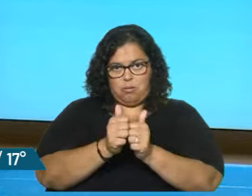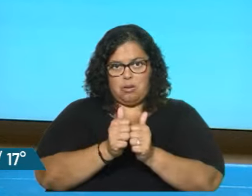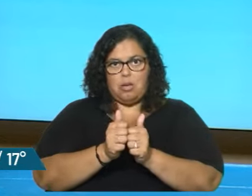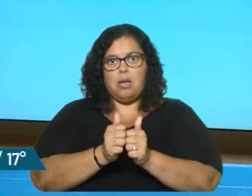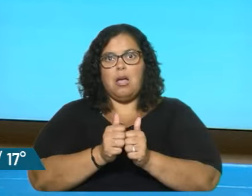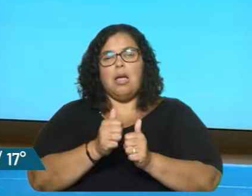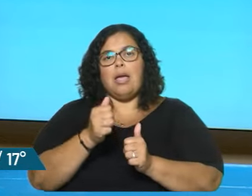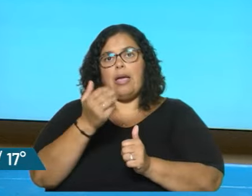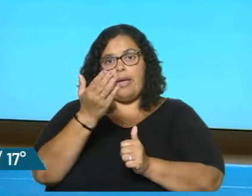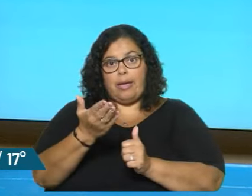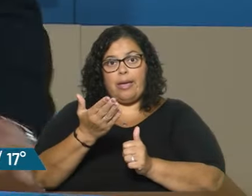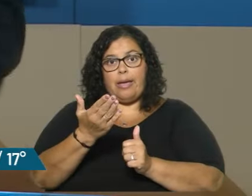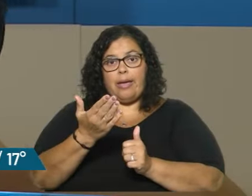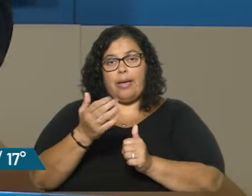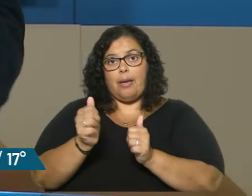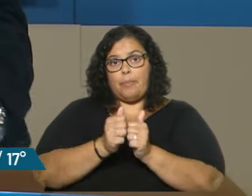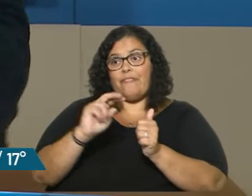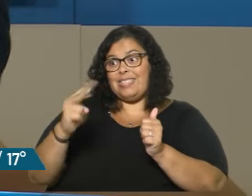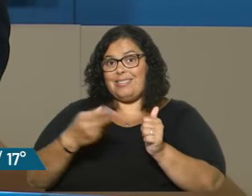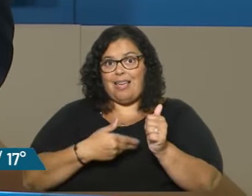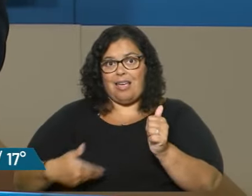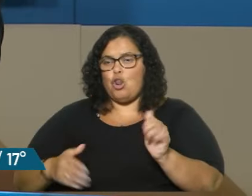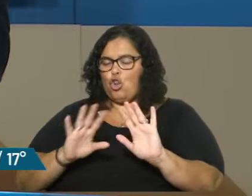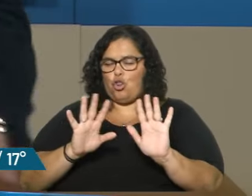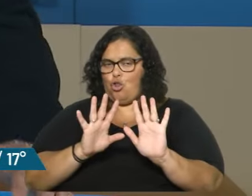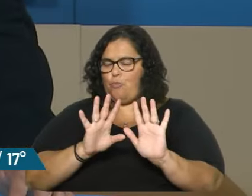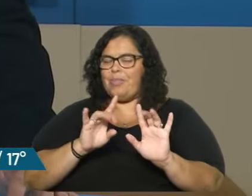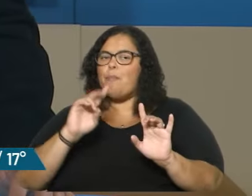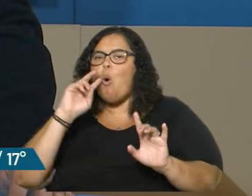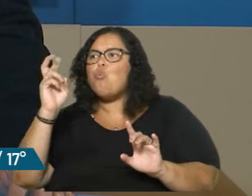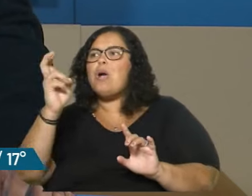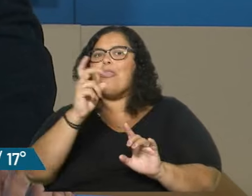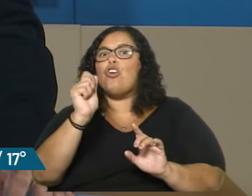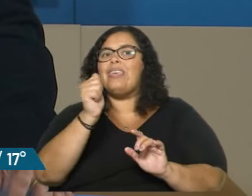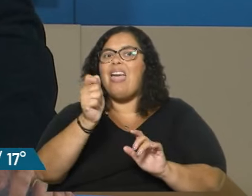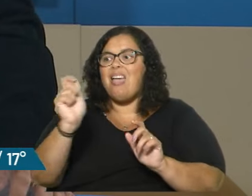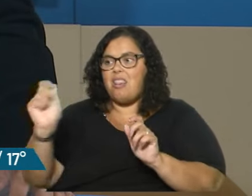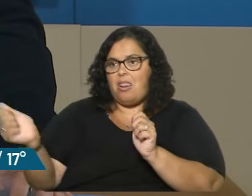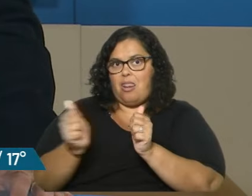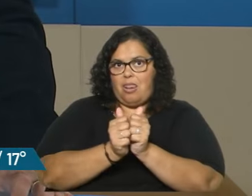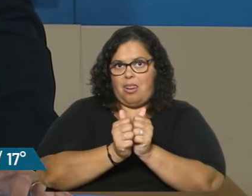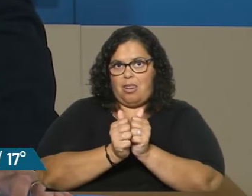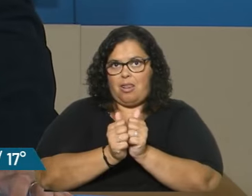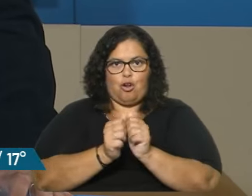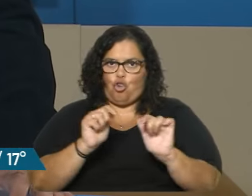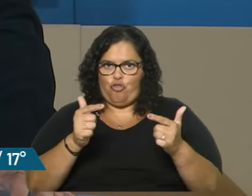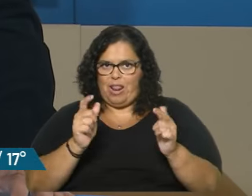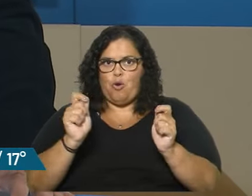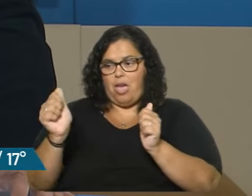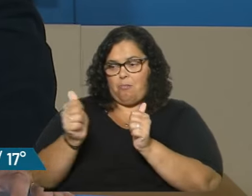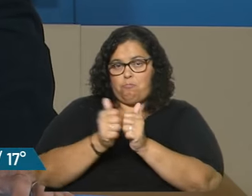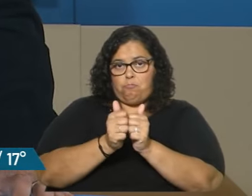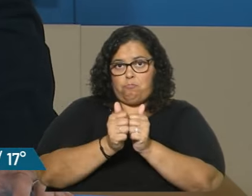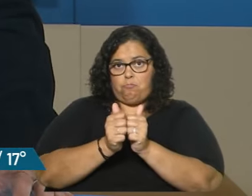Exacto. Por lo que leí pensé que era... No, está bien. Estamos buscando ahora la persona que me va a acompañar en la fórmula. Ah, bien, todavía no tienen entonces. Exactamente. ¿Y qué pasó